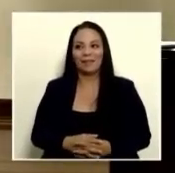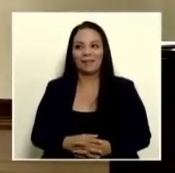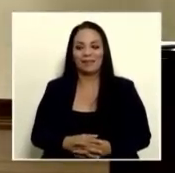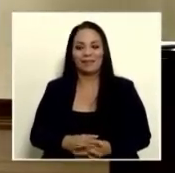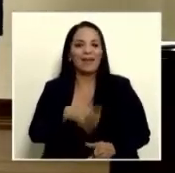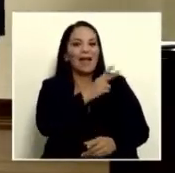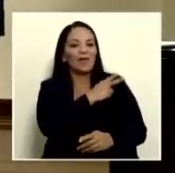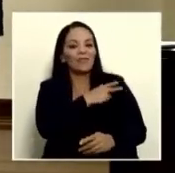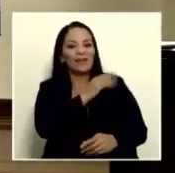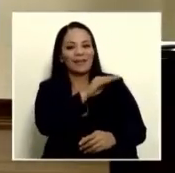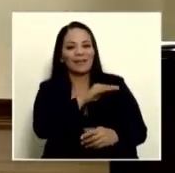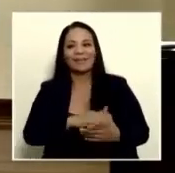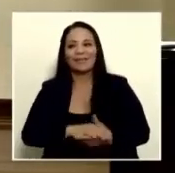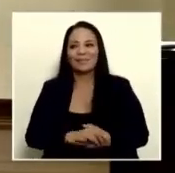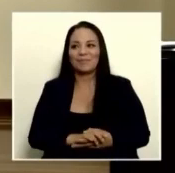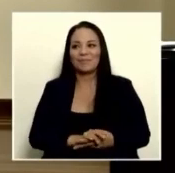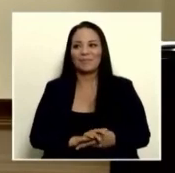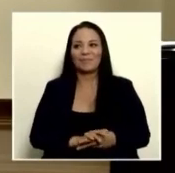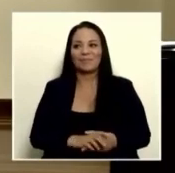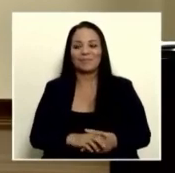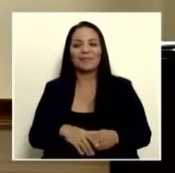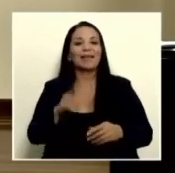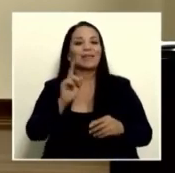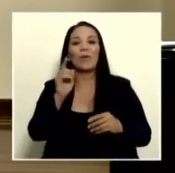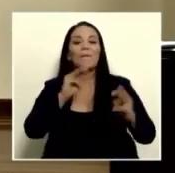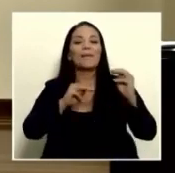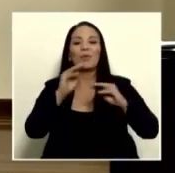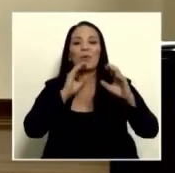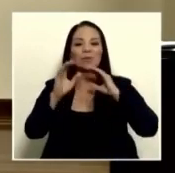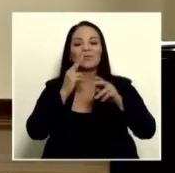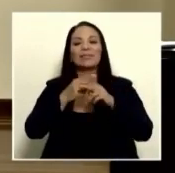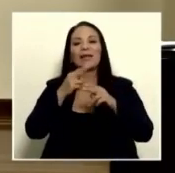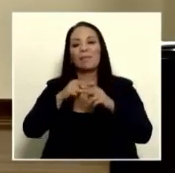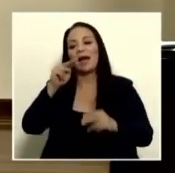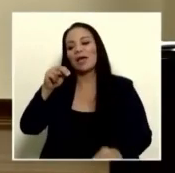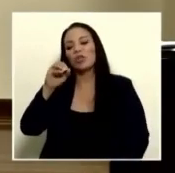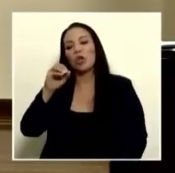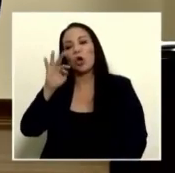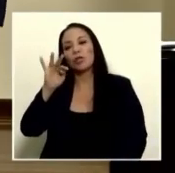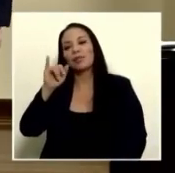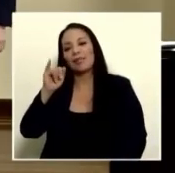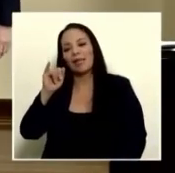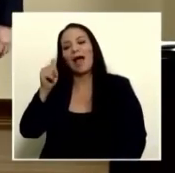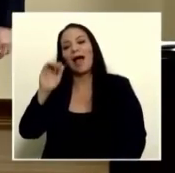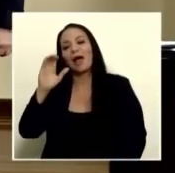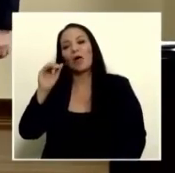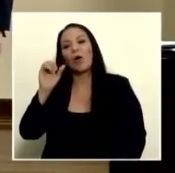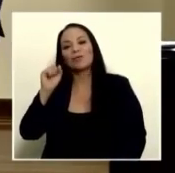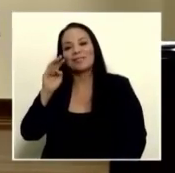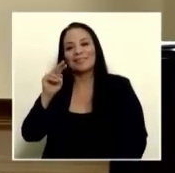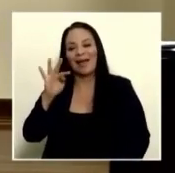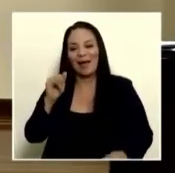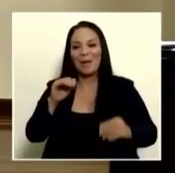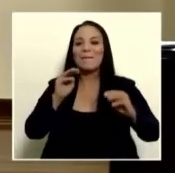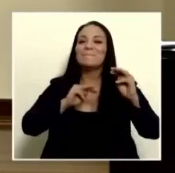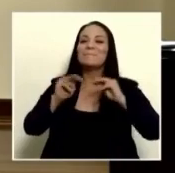jefe el medio se llama noti acosta el medio de comunicación